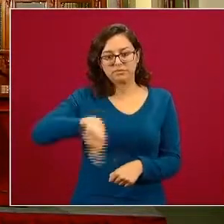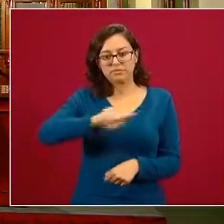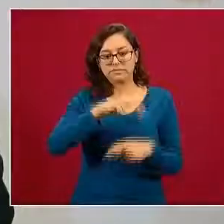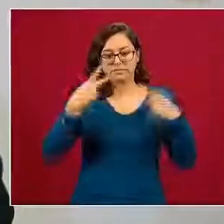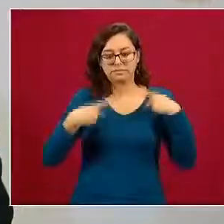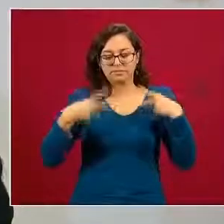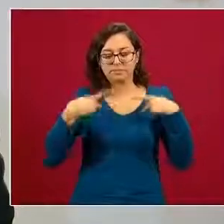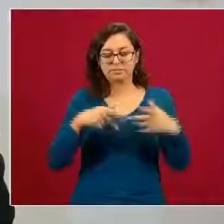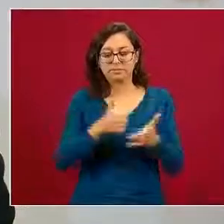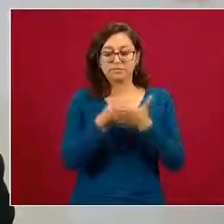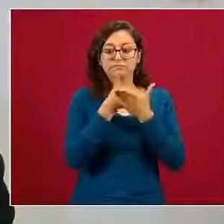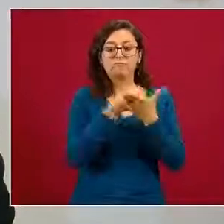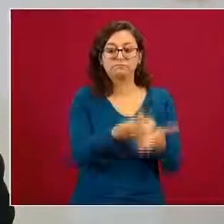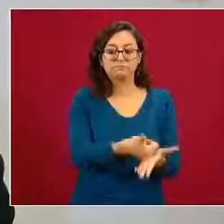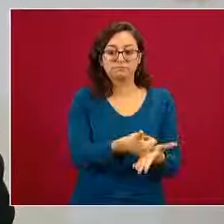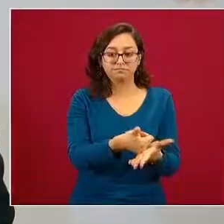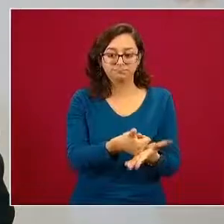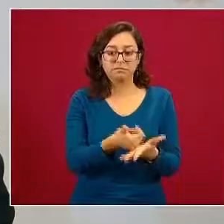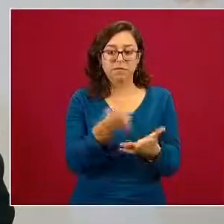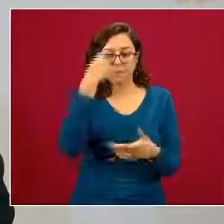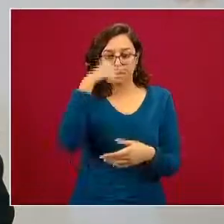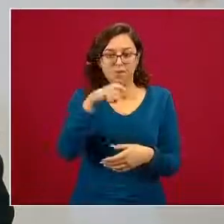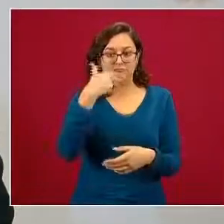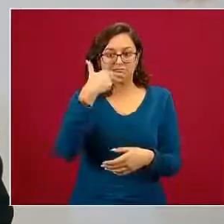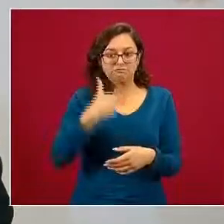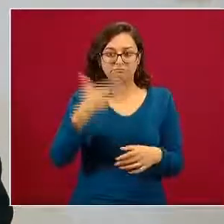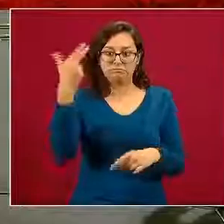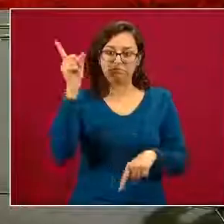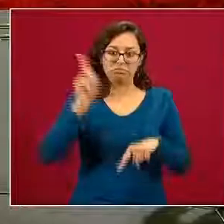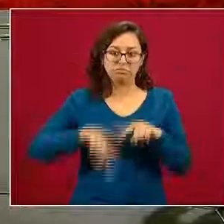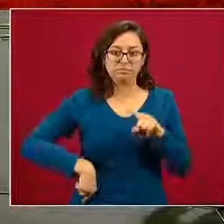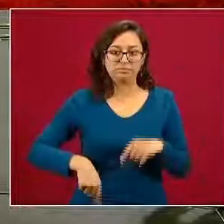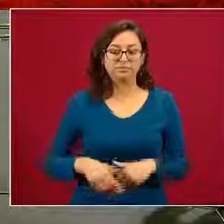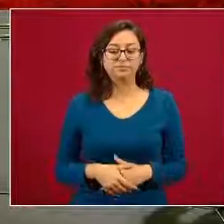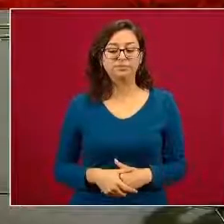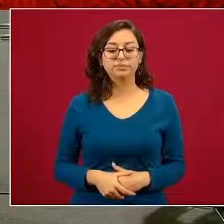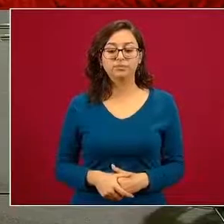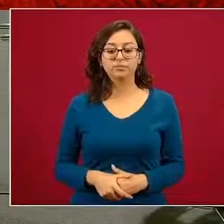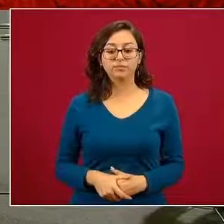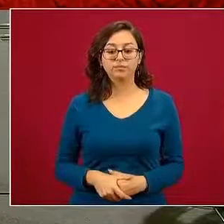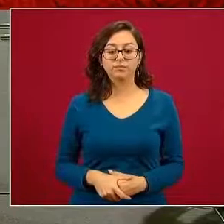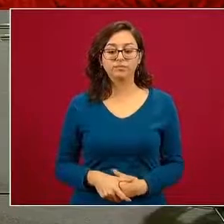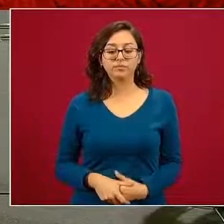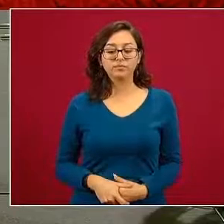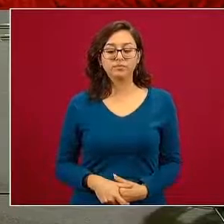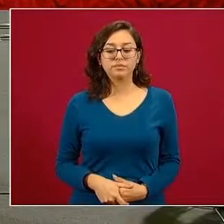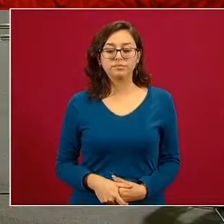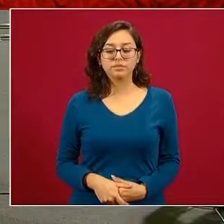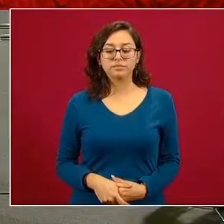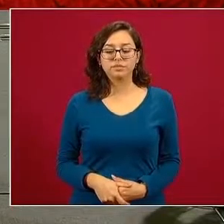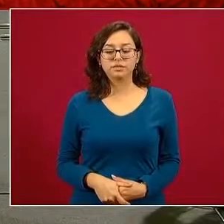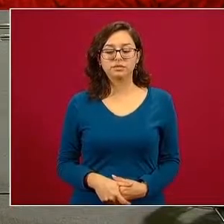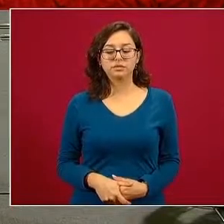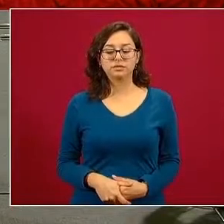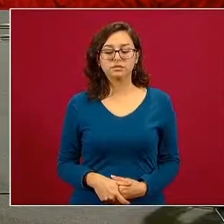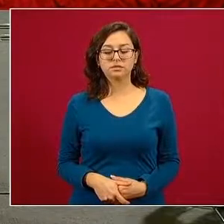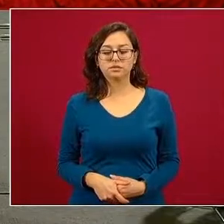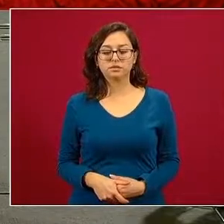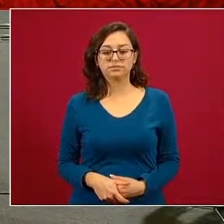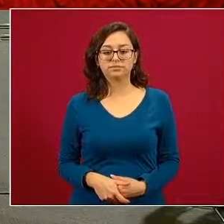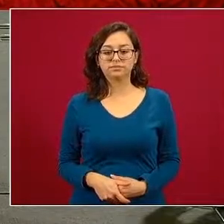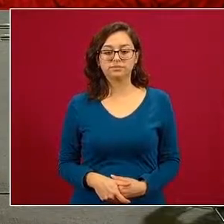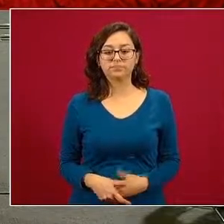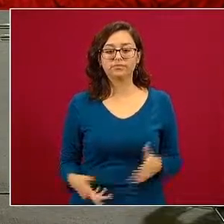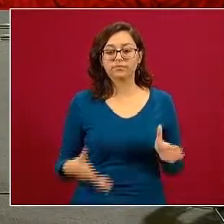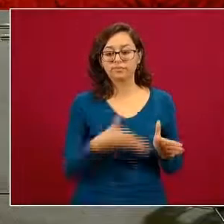pueden en el mejor de los casos desactivar la conducta justo en este periodo cuántas de esas llamadas que han